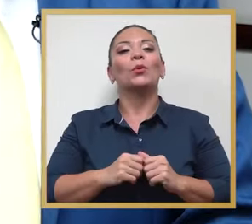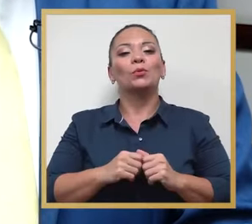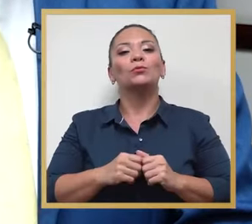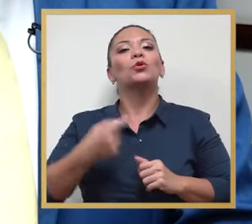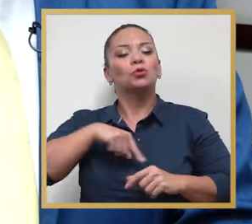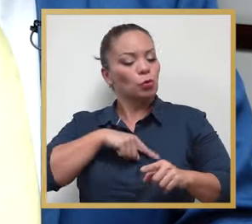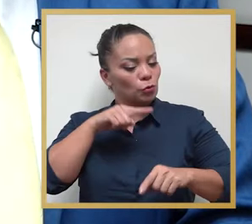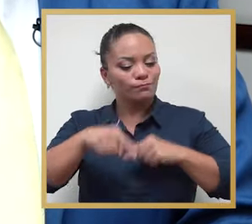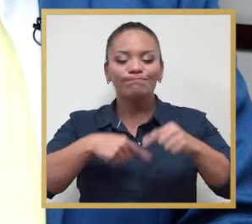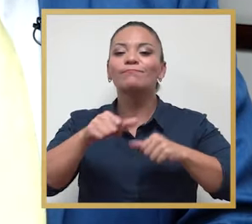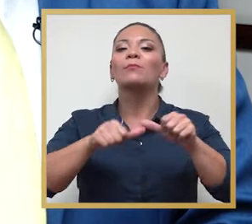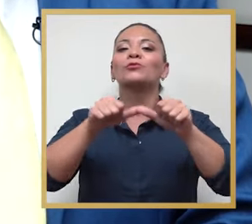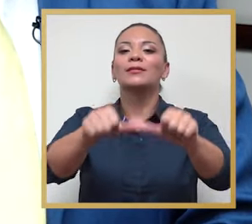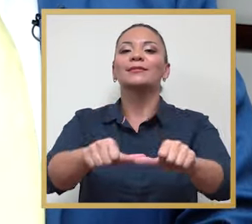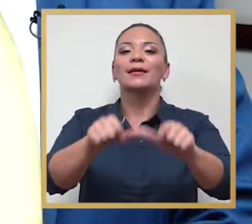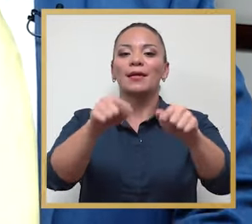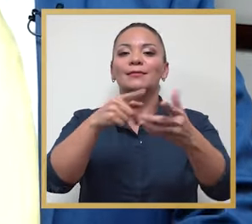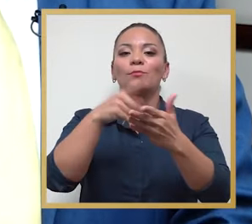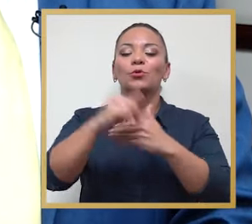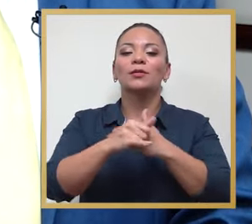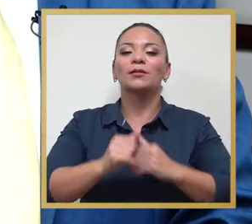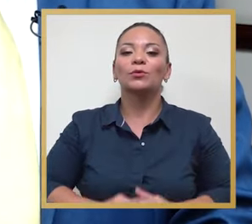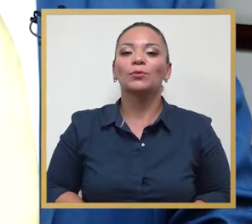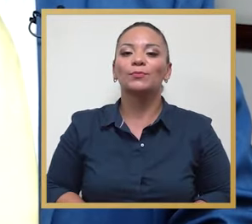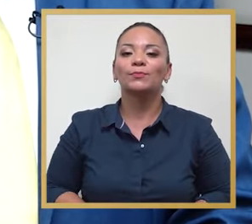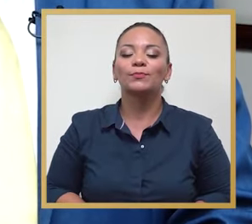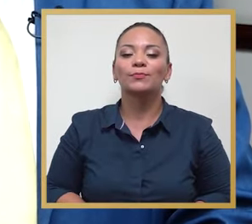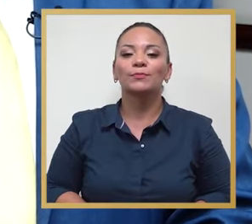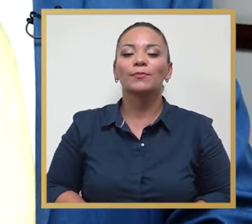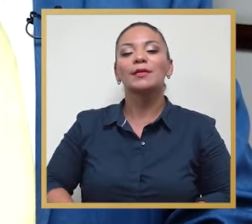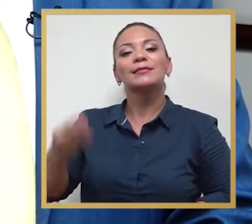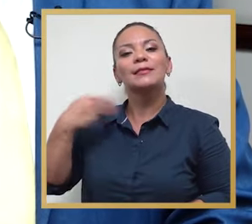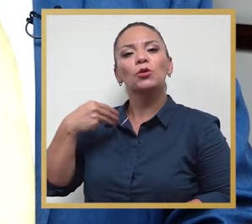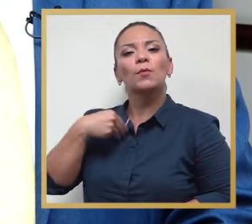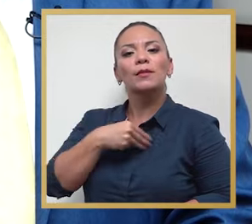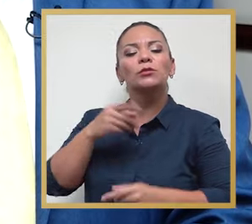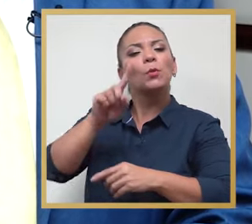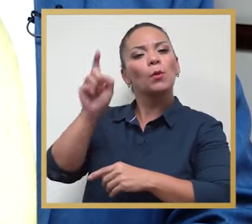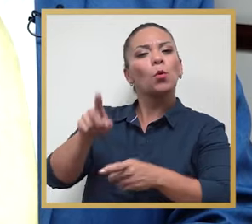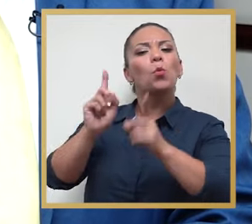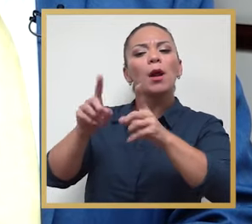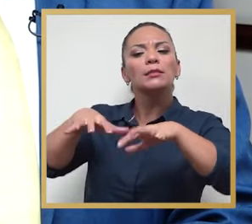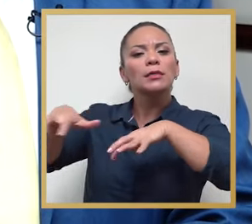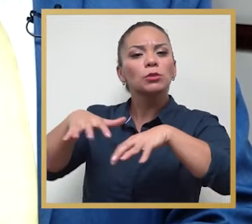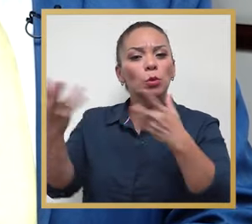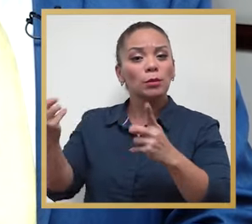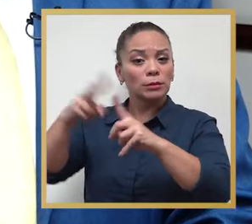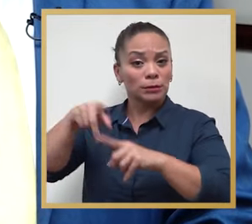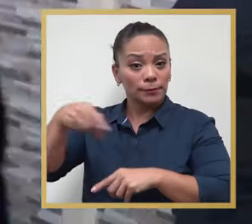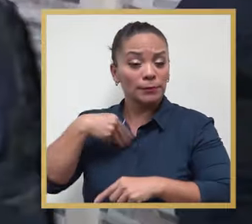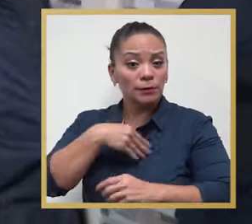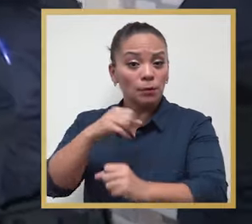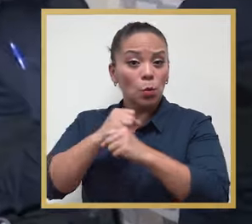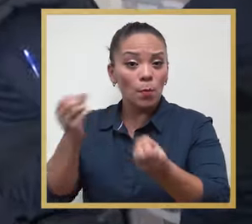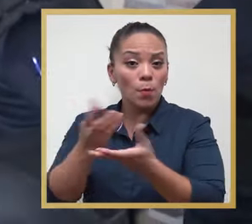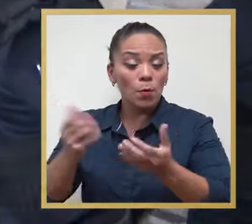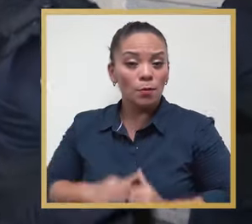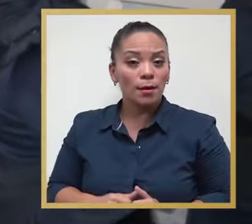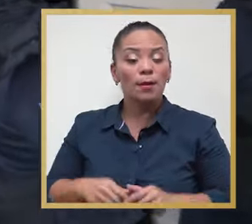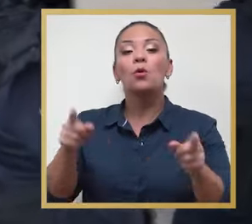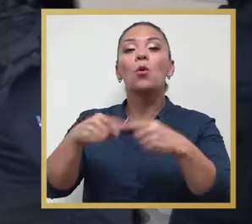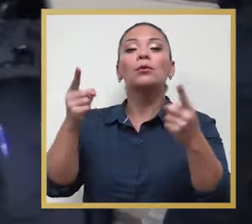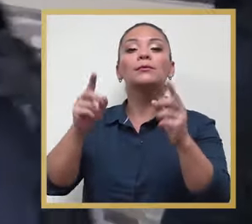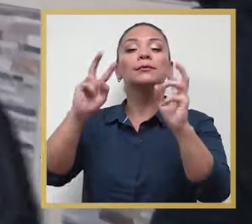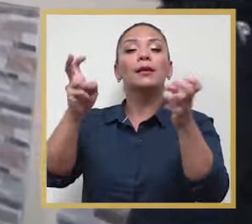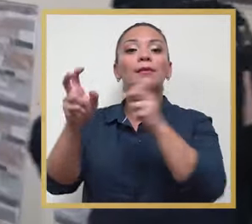proseguir con este proyecto. Señor Ministro, ¿qué acciones está implementando el Ministerio de Seguridad Pública contra la delincuencia, el crimen